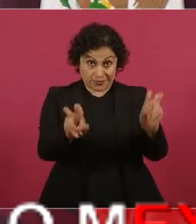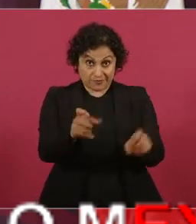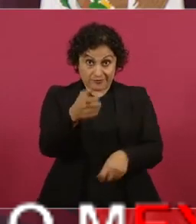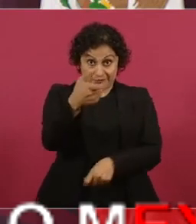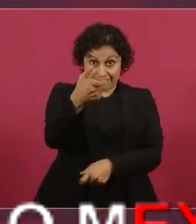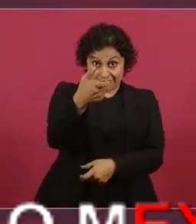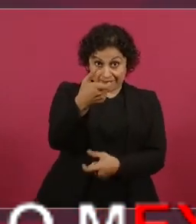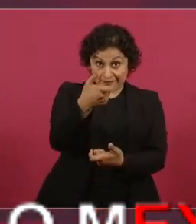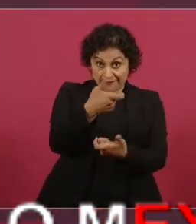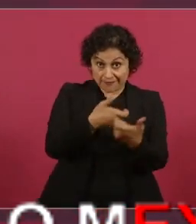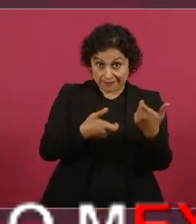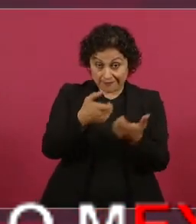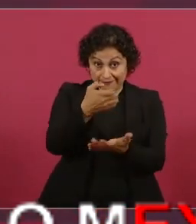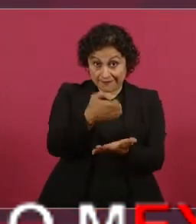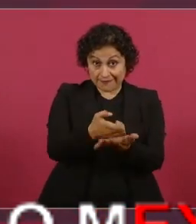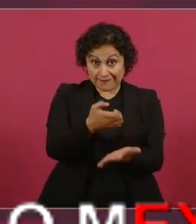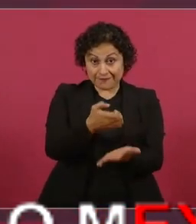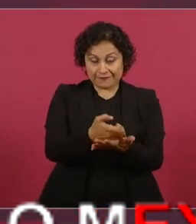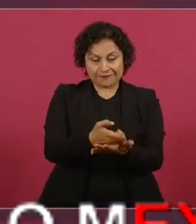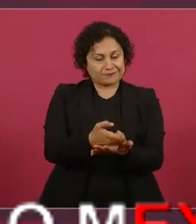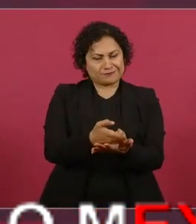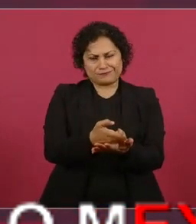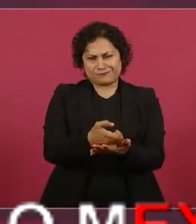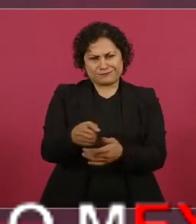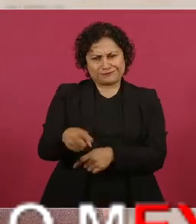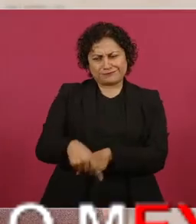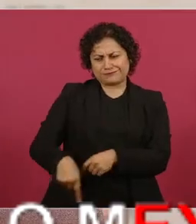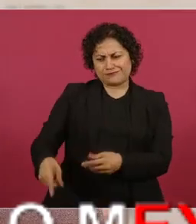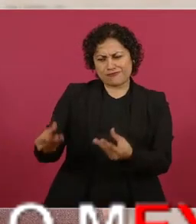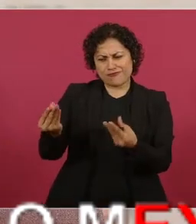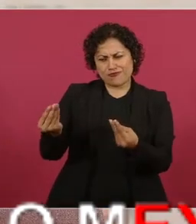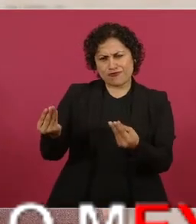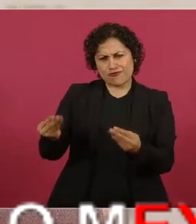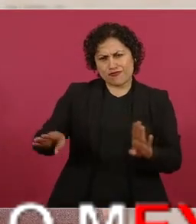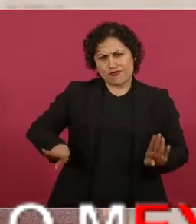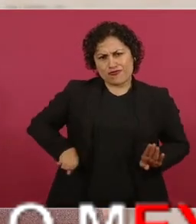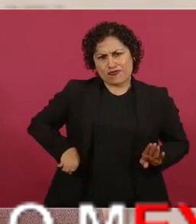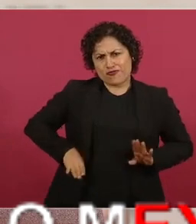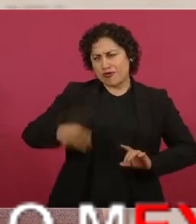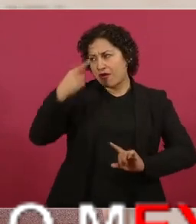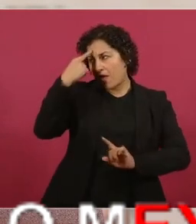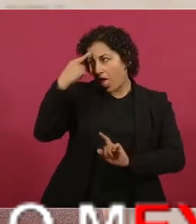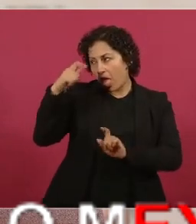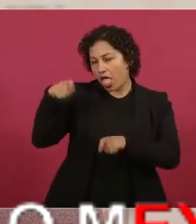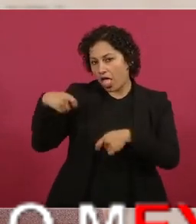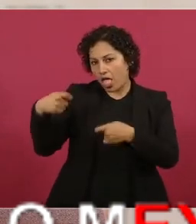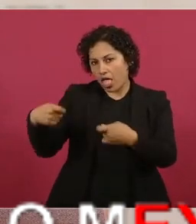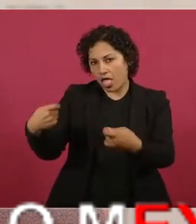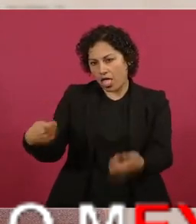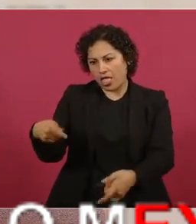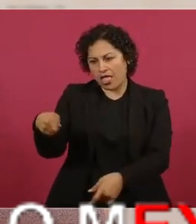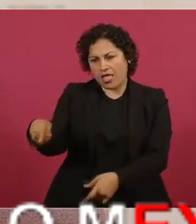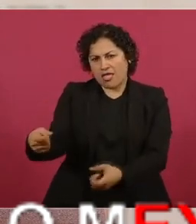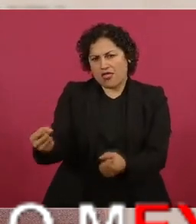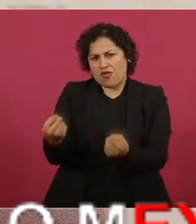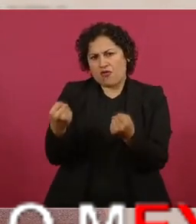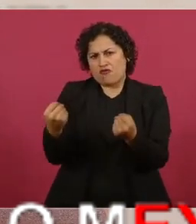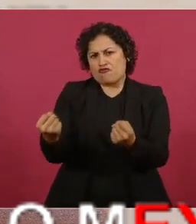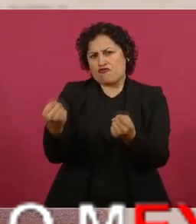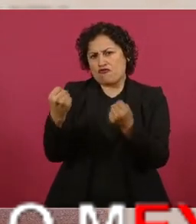mucho conservadurismo, mucha carga ideológica